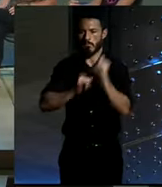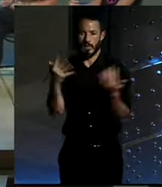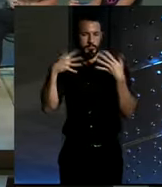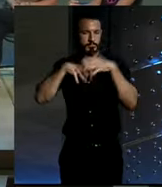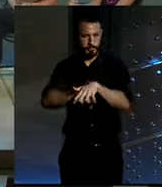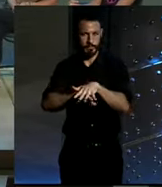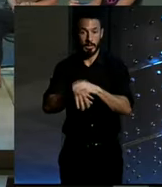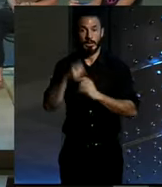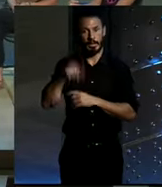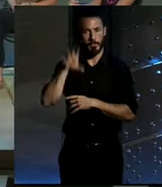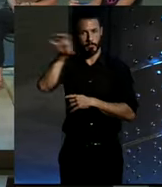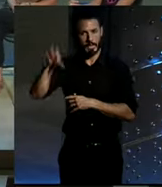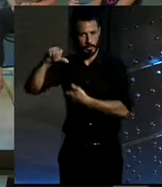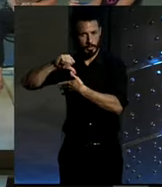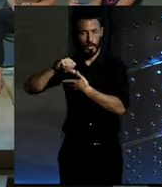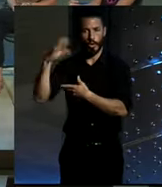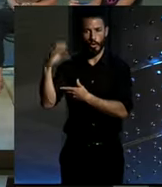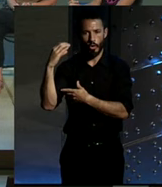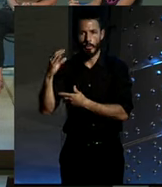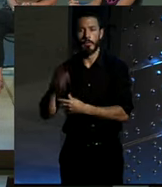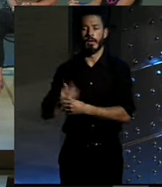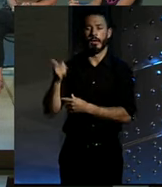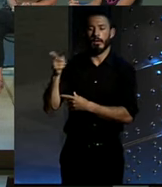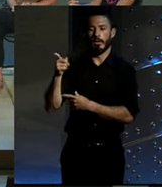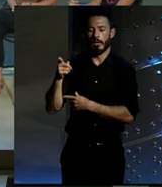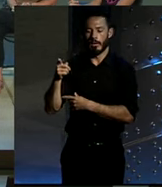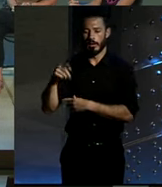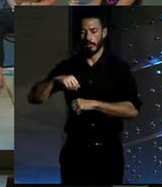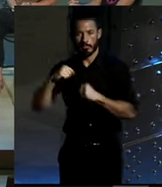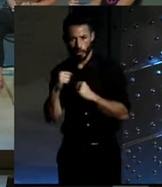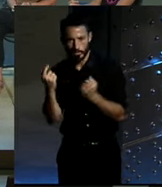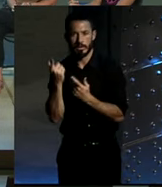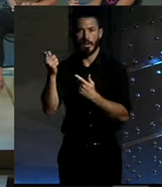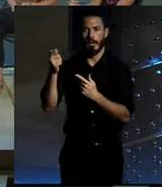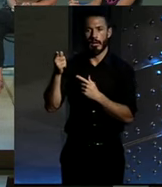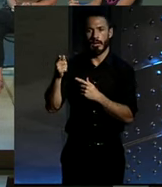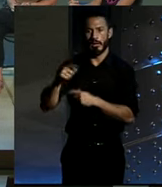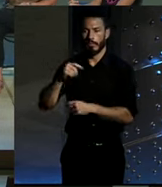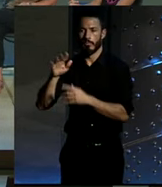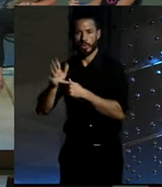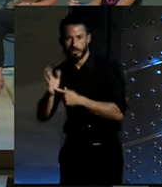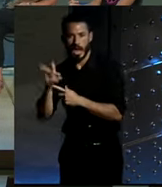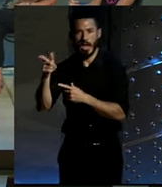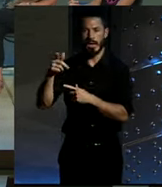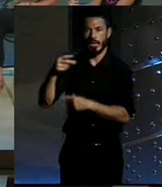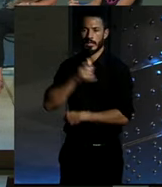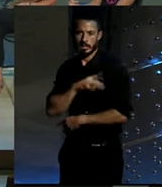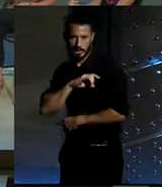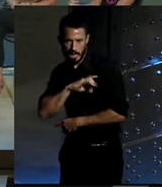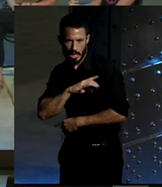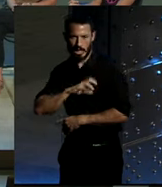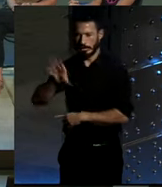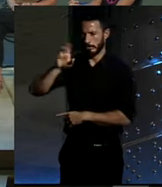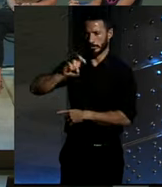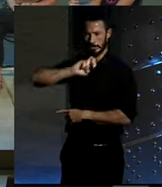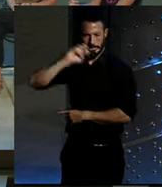Bogotá, Argentina, Río, Rosario, Buenos Aires, Chile, hay un montón. Vas a tener